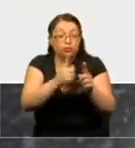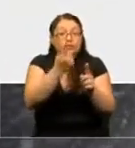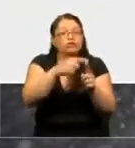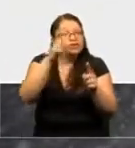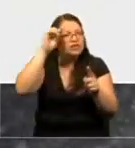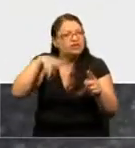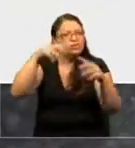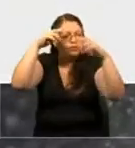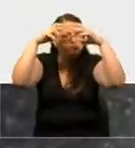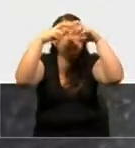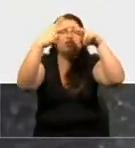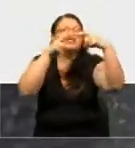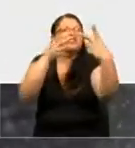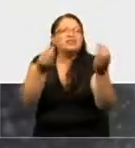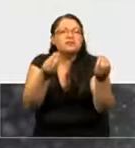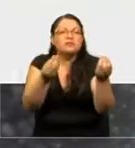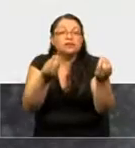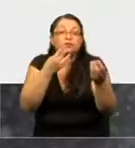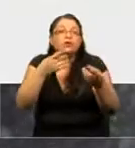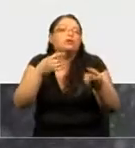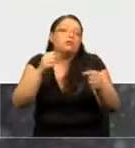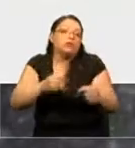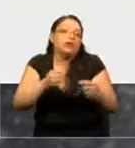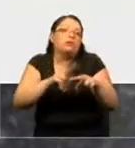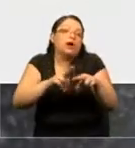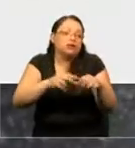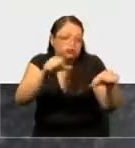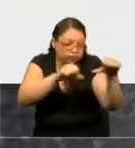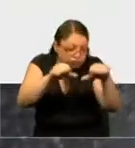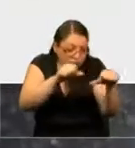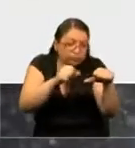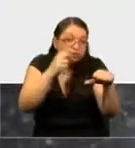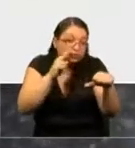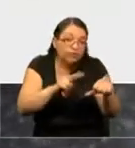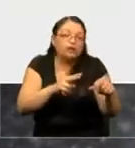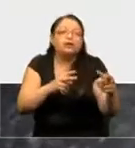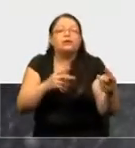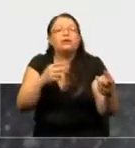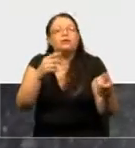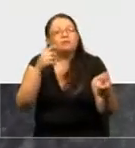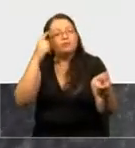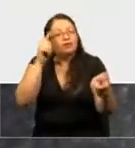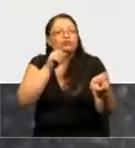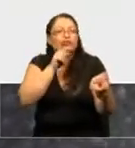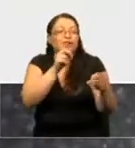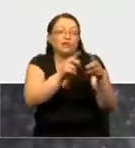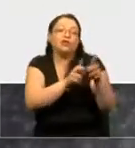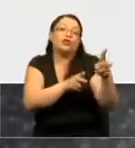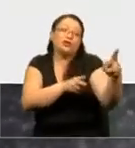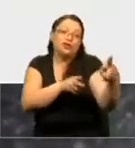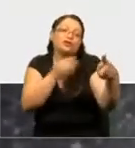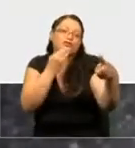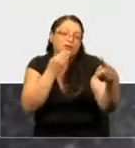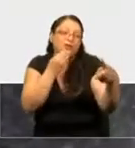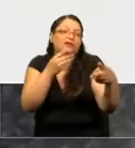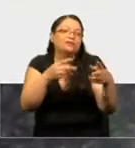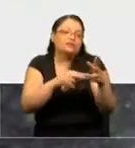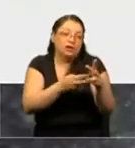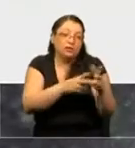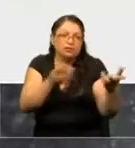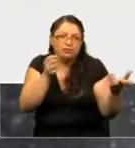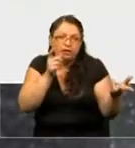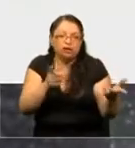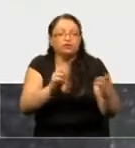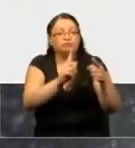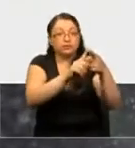ocurre con las neuronas, porque podemos hacer experimentos con ellas. Pero eso tiene dos singularidades. La primera es que trabajamos